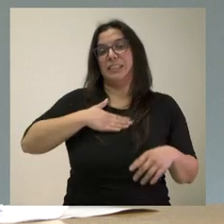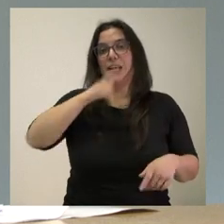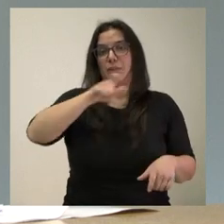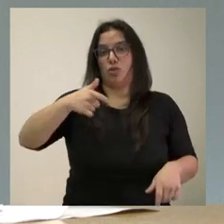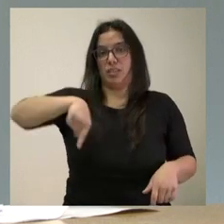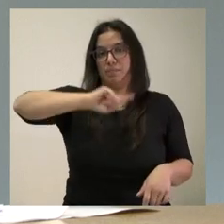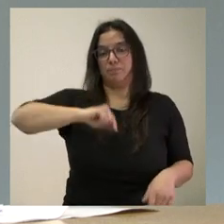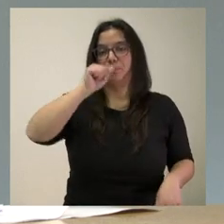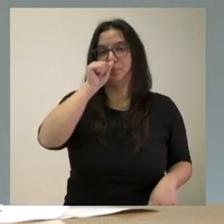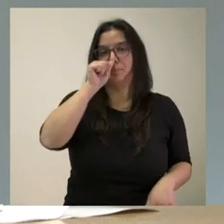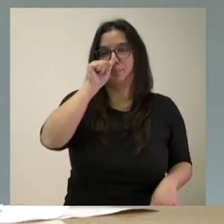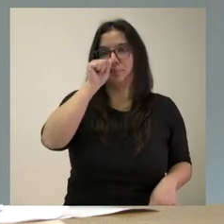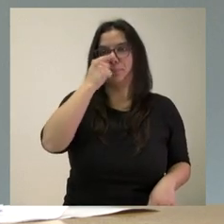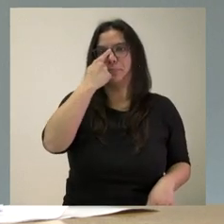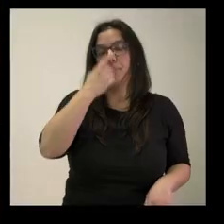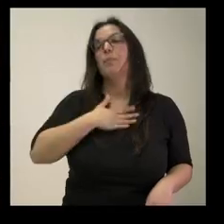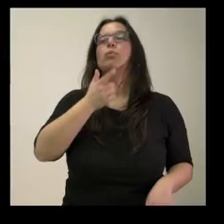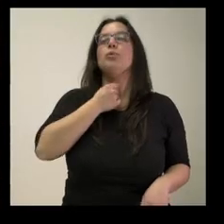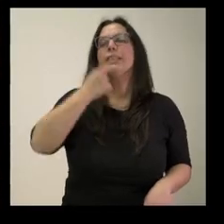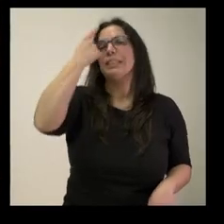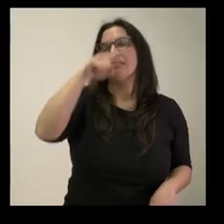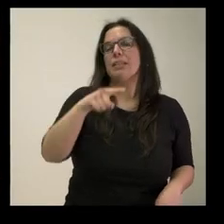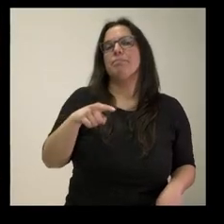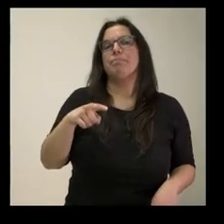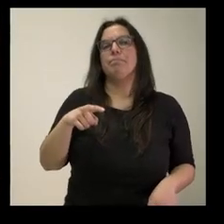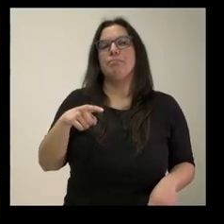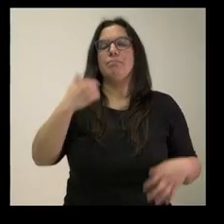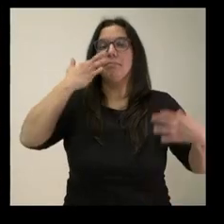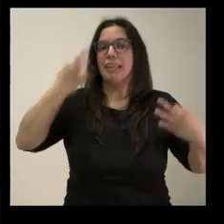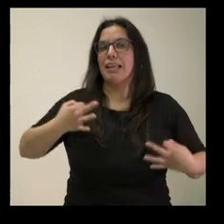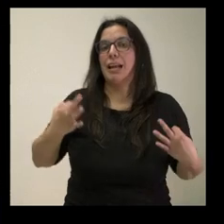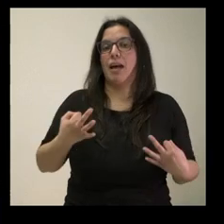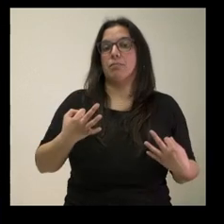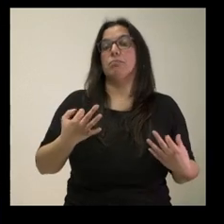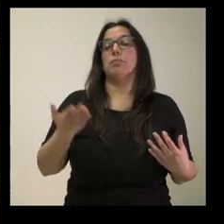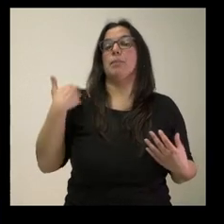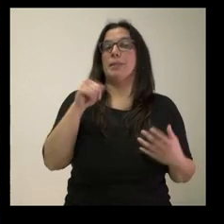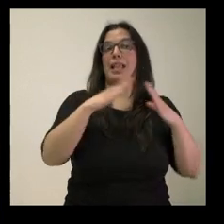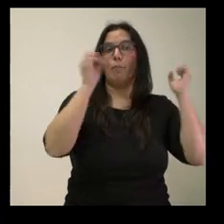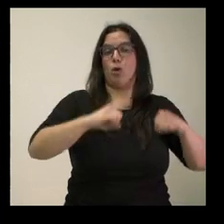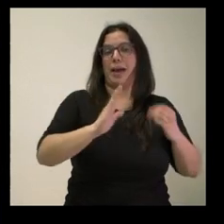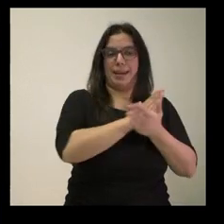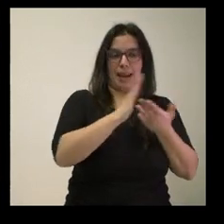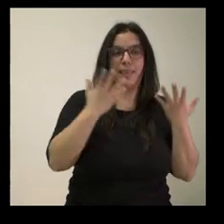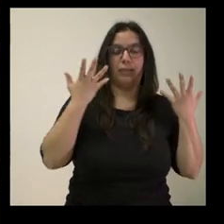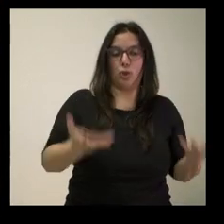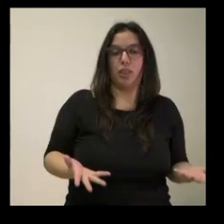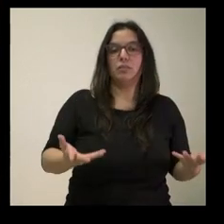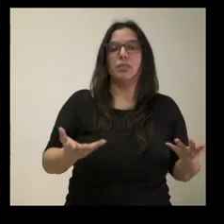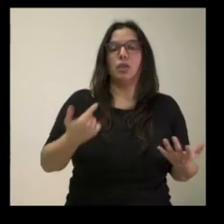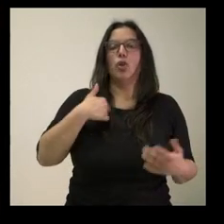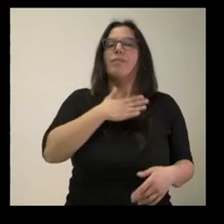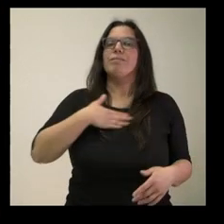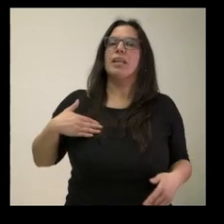Sí, bueno, me gustaría saber, ya que realmente no se aprobó nada, me gustaría poder acceder a las